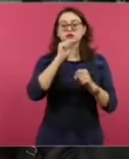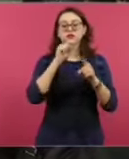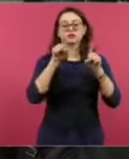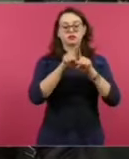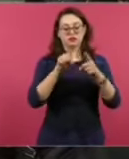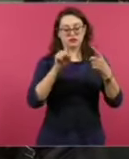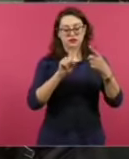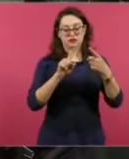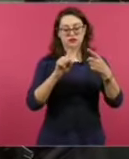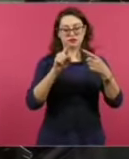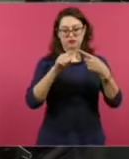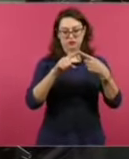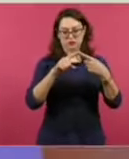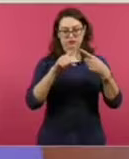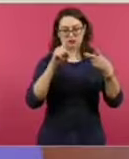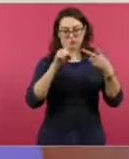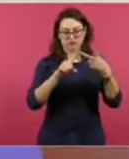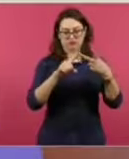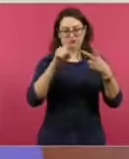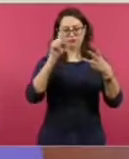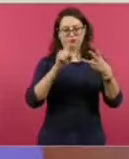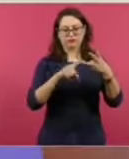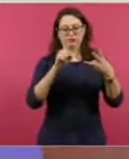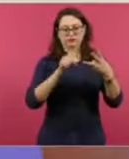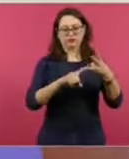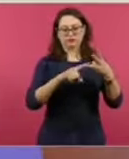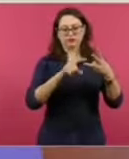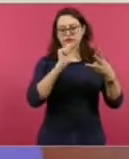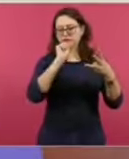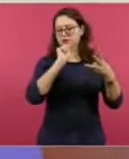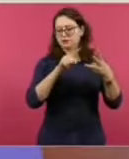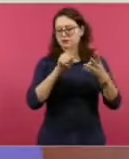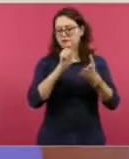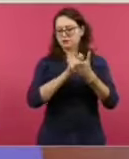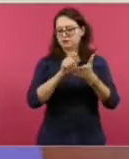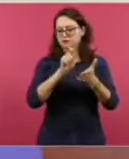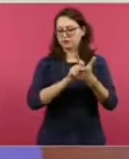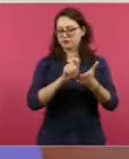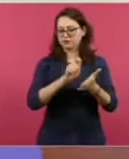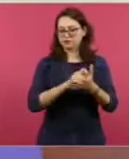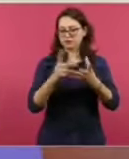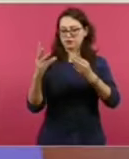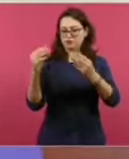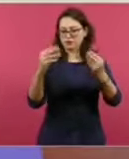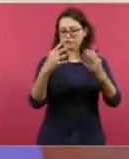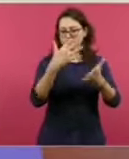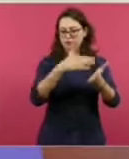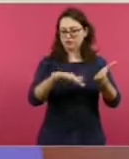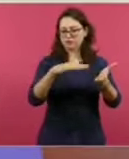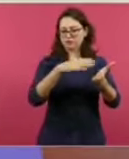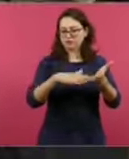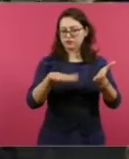por sectores de clase media… Martín